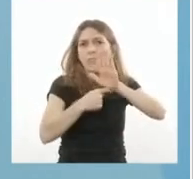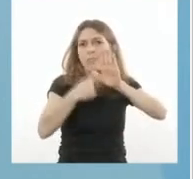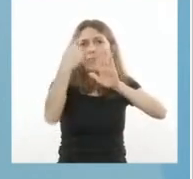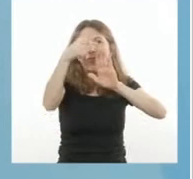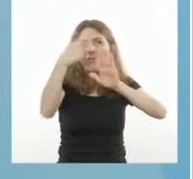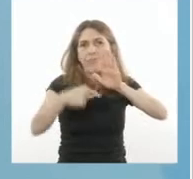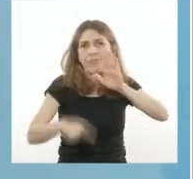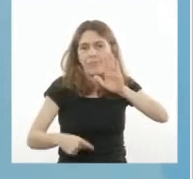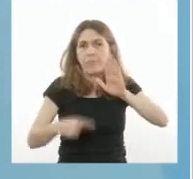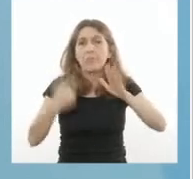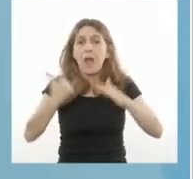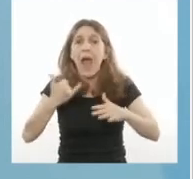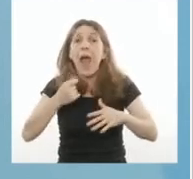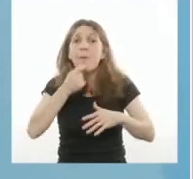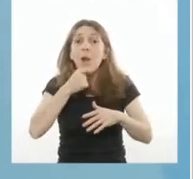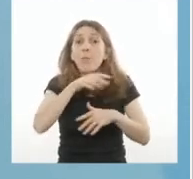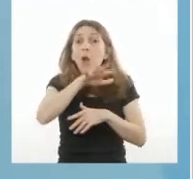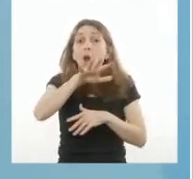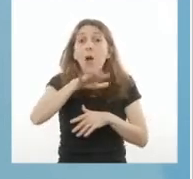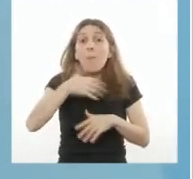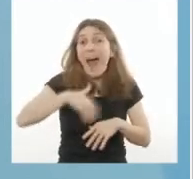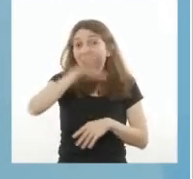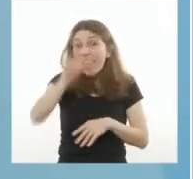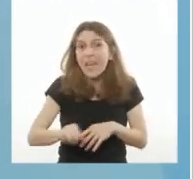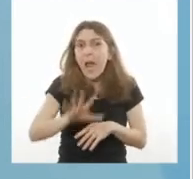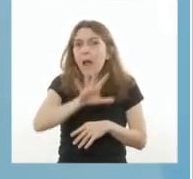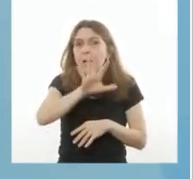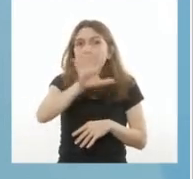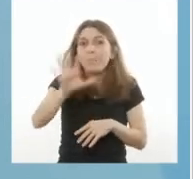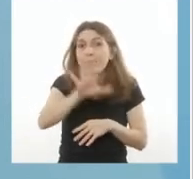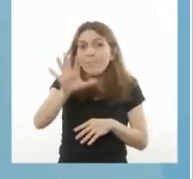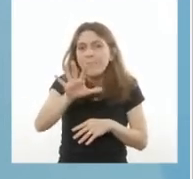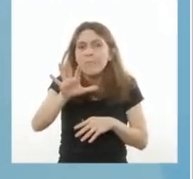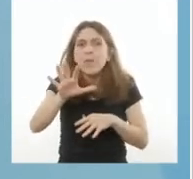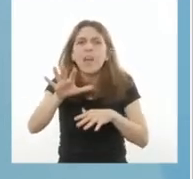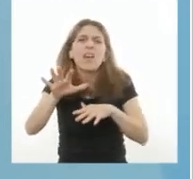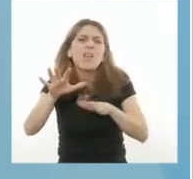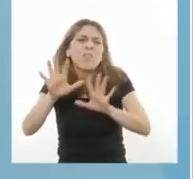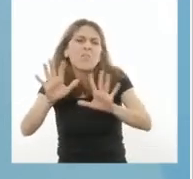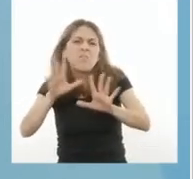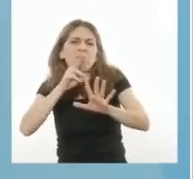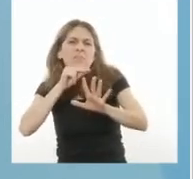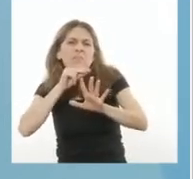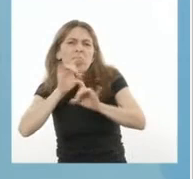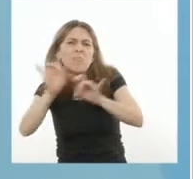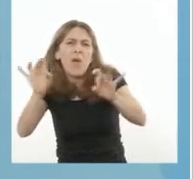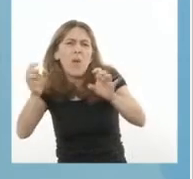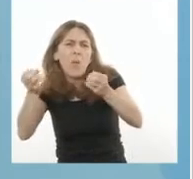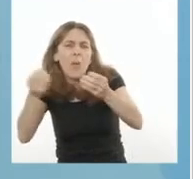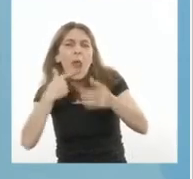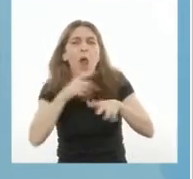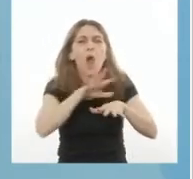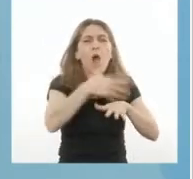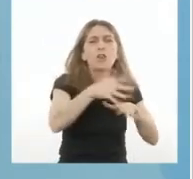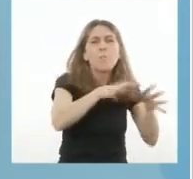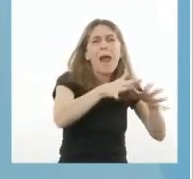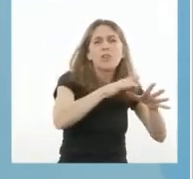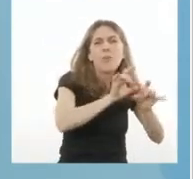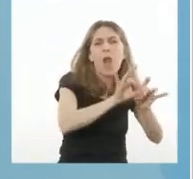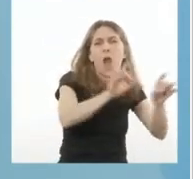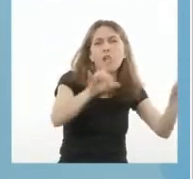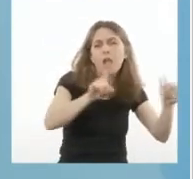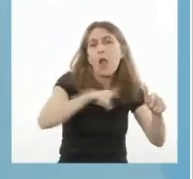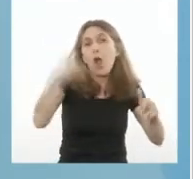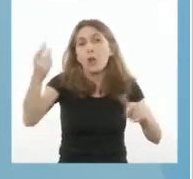Hay zonas de bajo riesgo, de medio riesgo y de alto riesgo epidemiológico y sanitario.